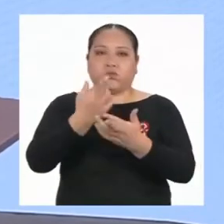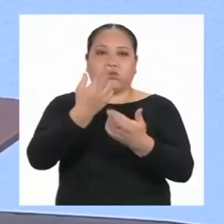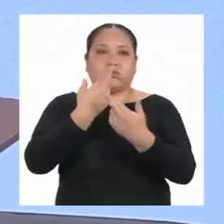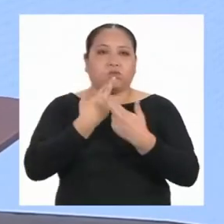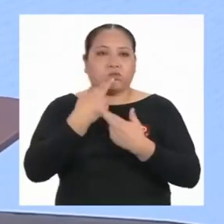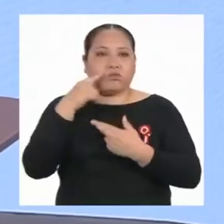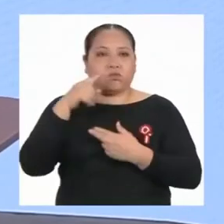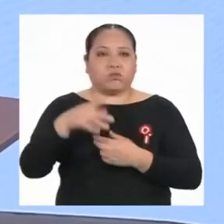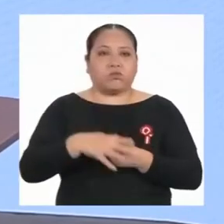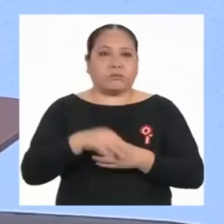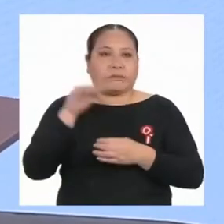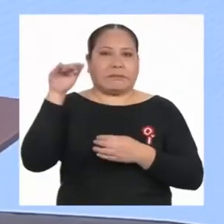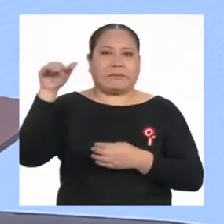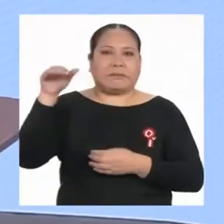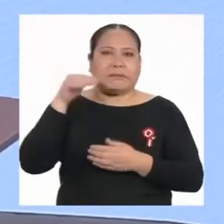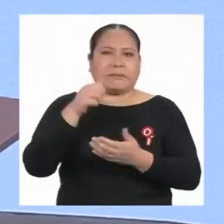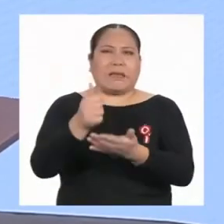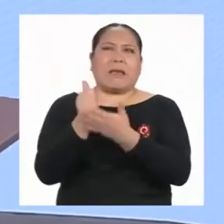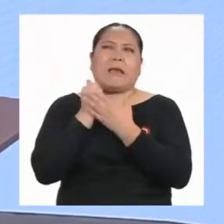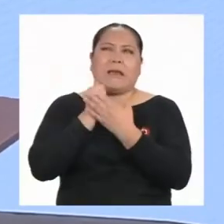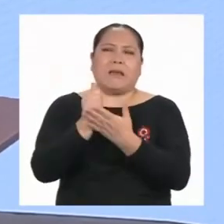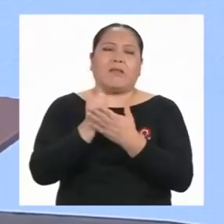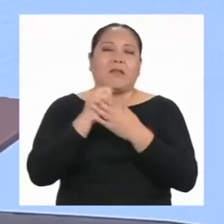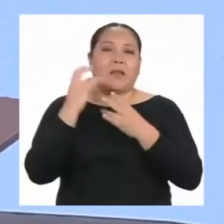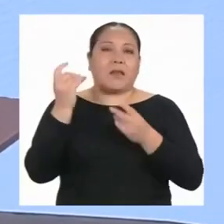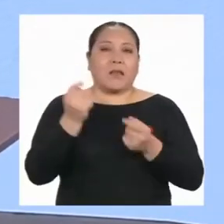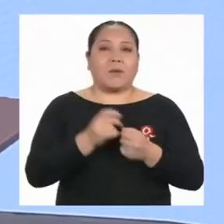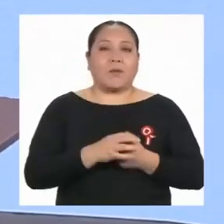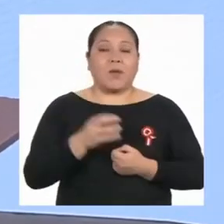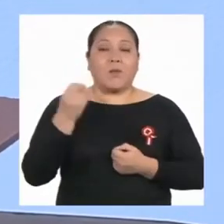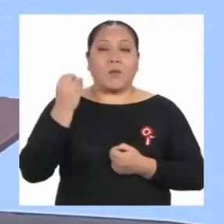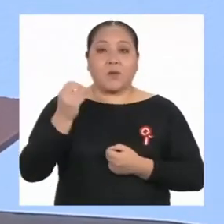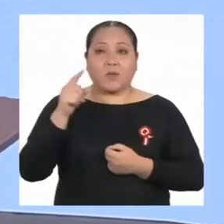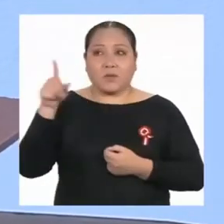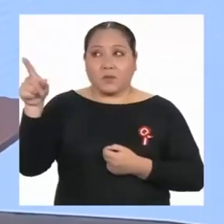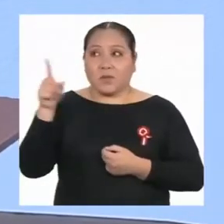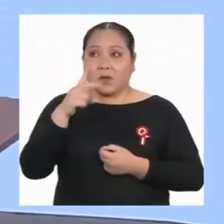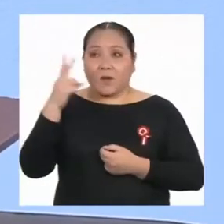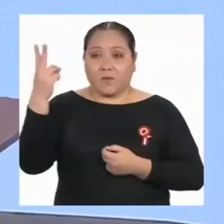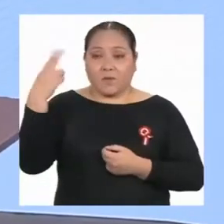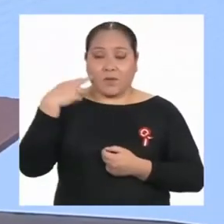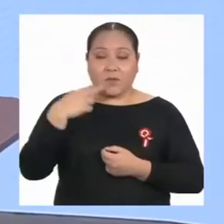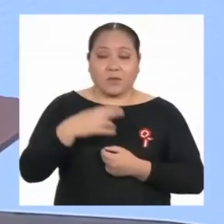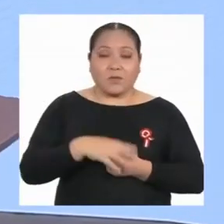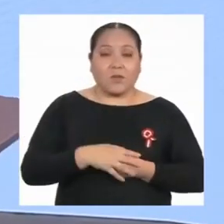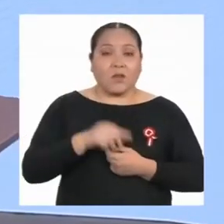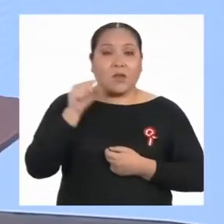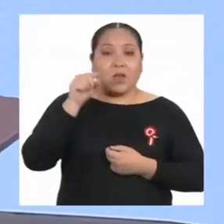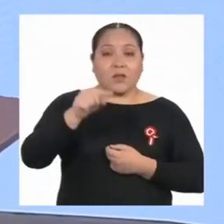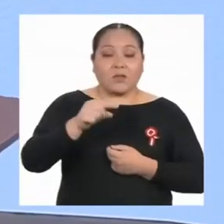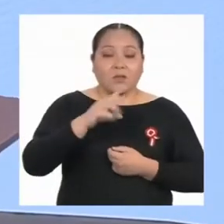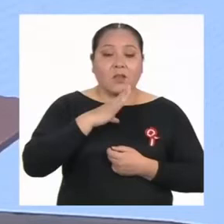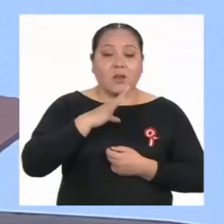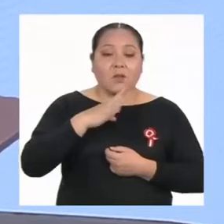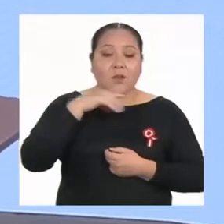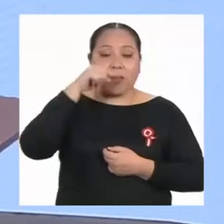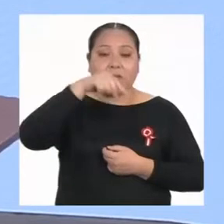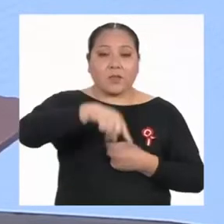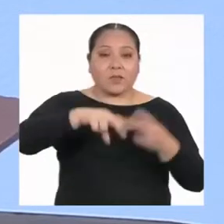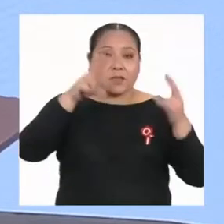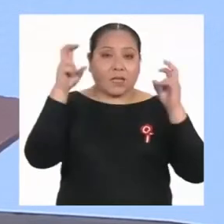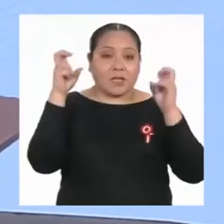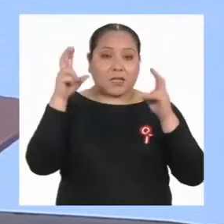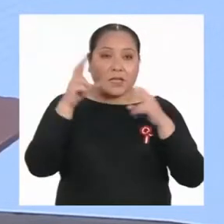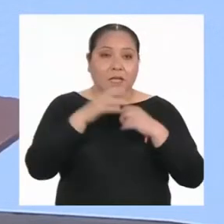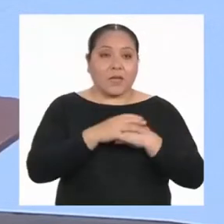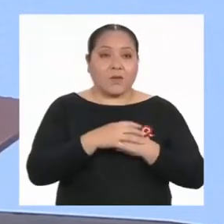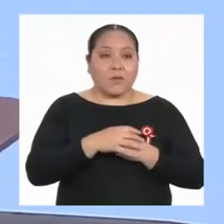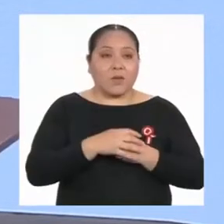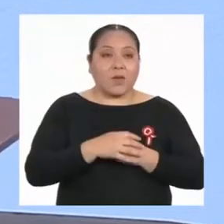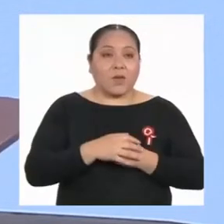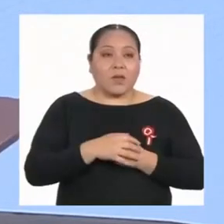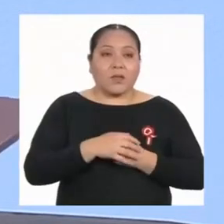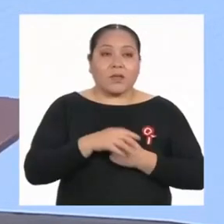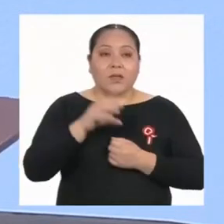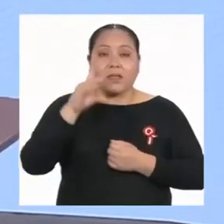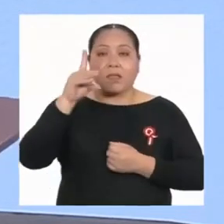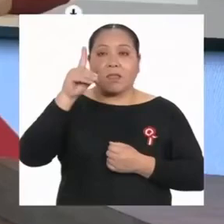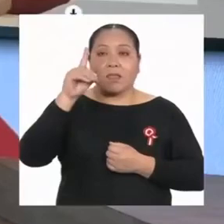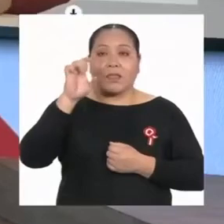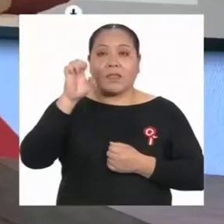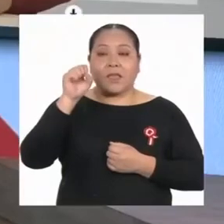llamado de auxilio tan rapidito! Porque, como ha visto, hemos estado hablando de este tema llamado Deserción